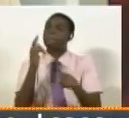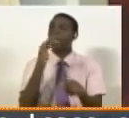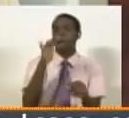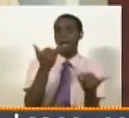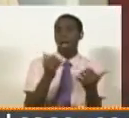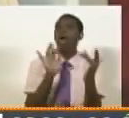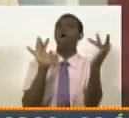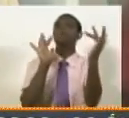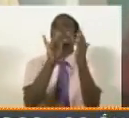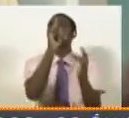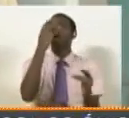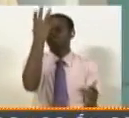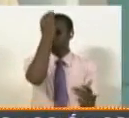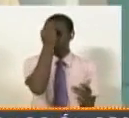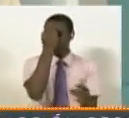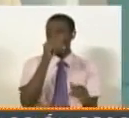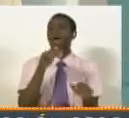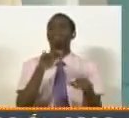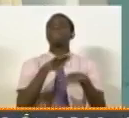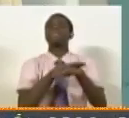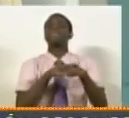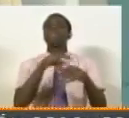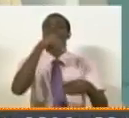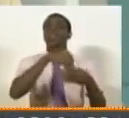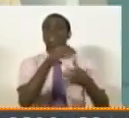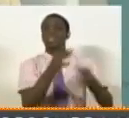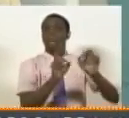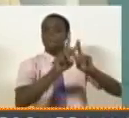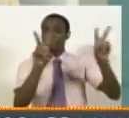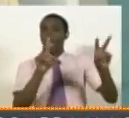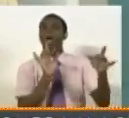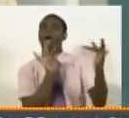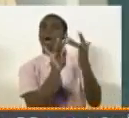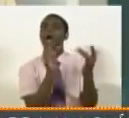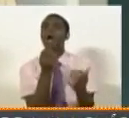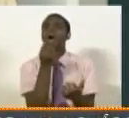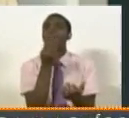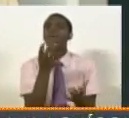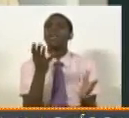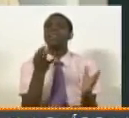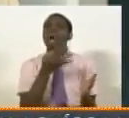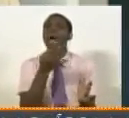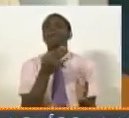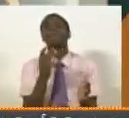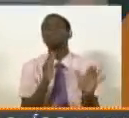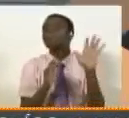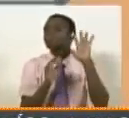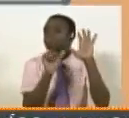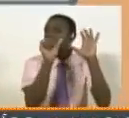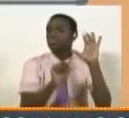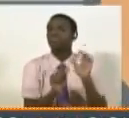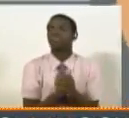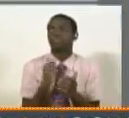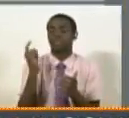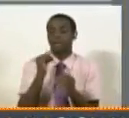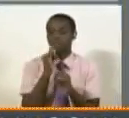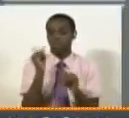Néstor Reverol Torres. Mayor General, buenas tardes, lo escuchamos. Bueno, sí, muy buenas tardes a todo el país.